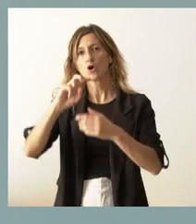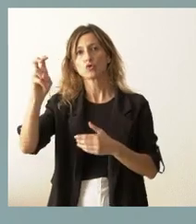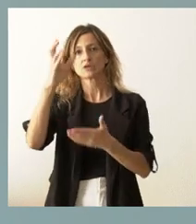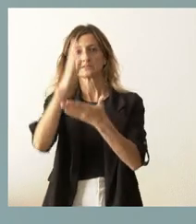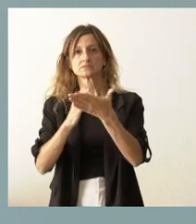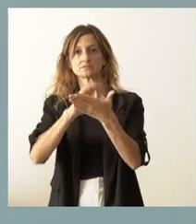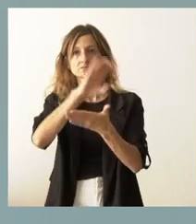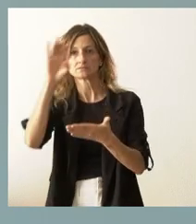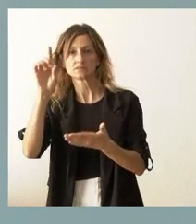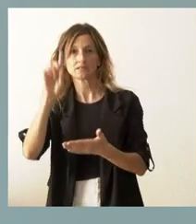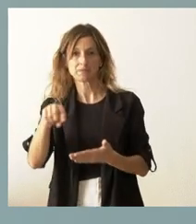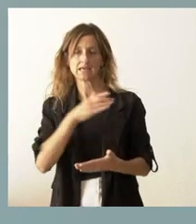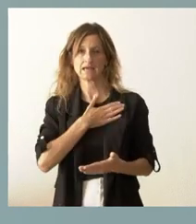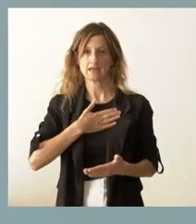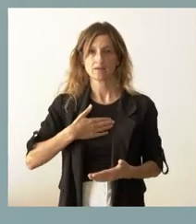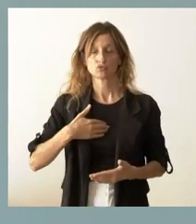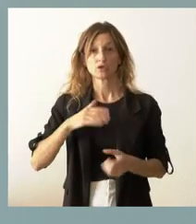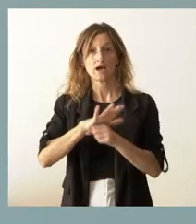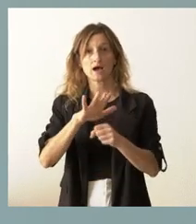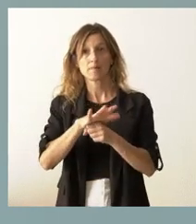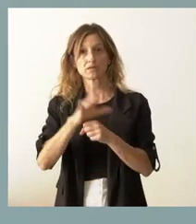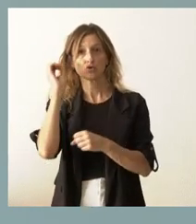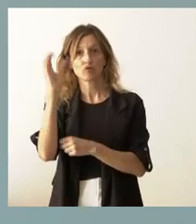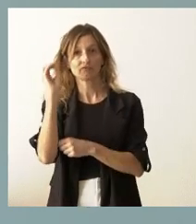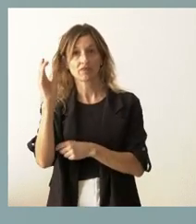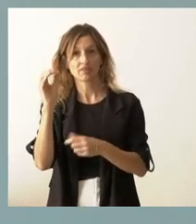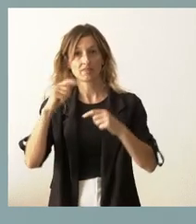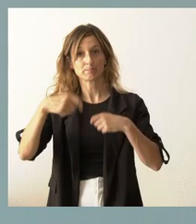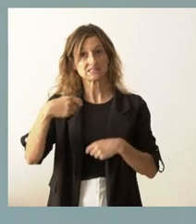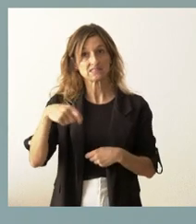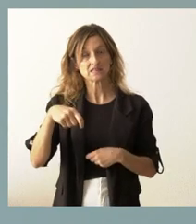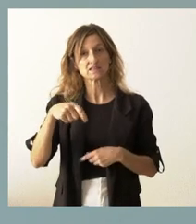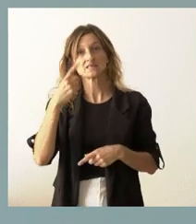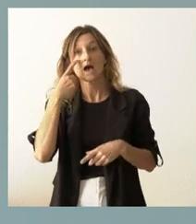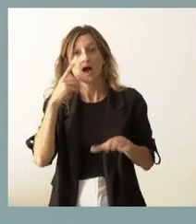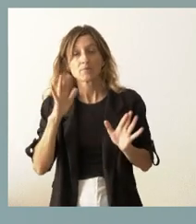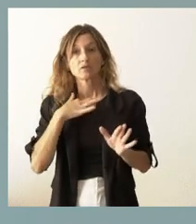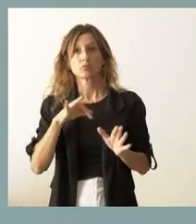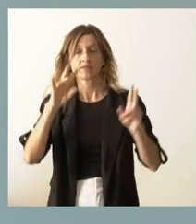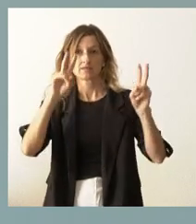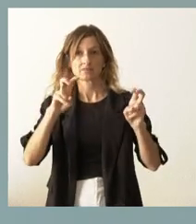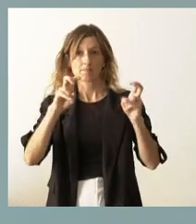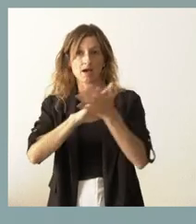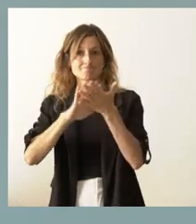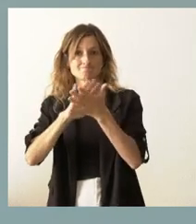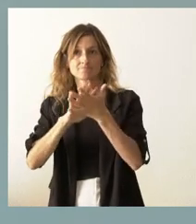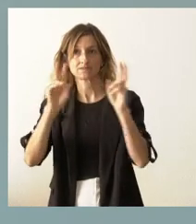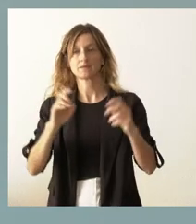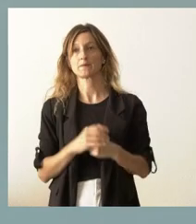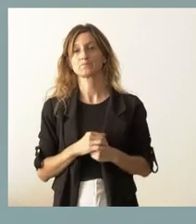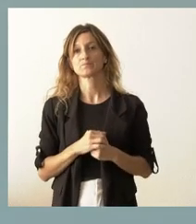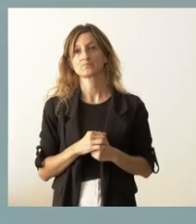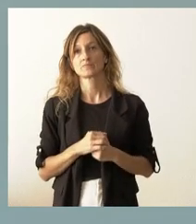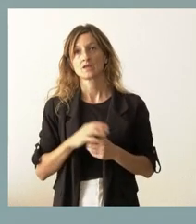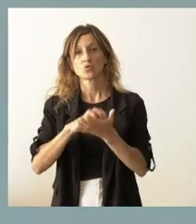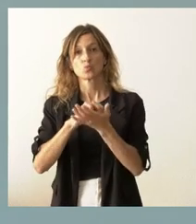autónomas y con la voluntad de que en el ámbito de esa conferencia de presidentes pudiéramos abordar esta cuestión. ¿Quién pone en duda